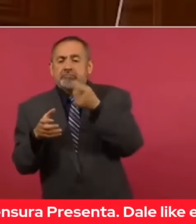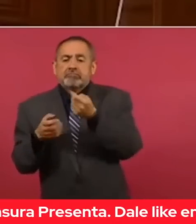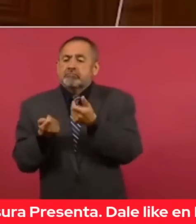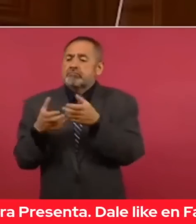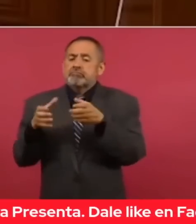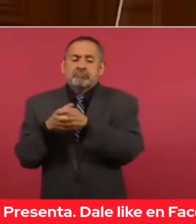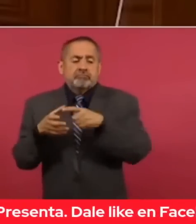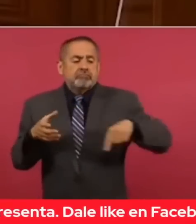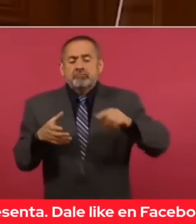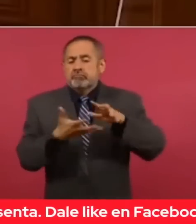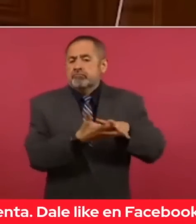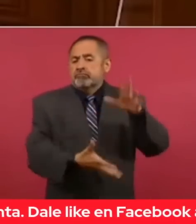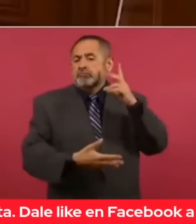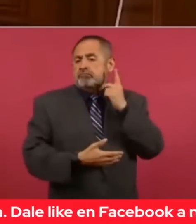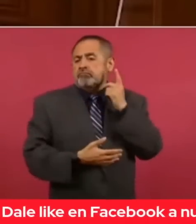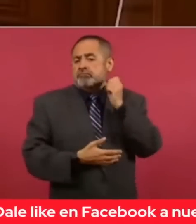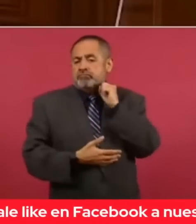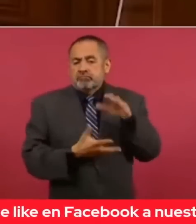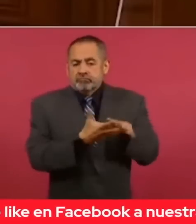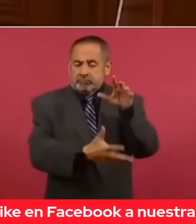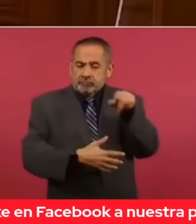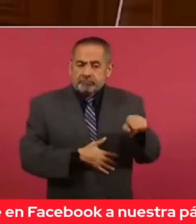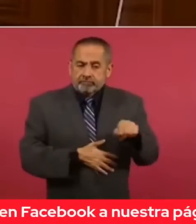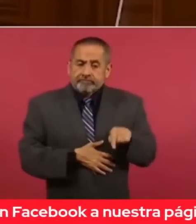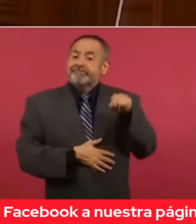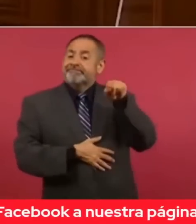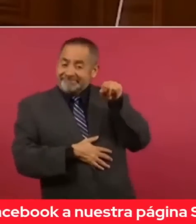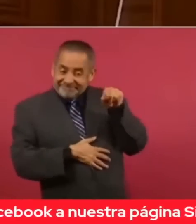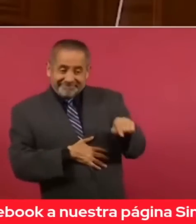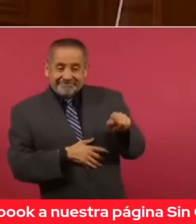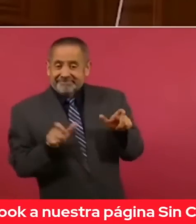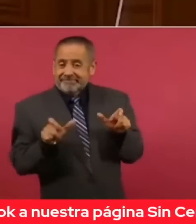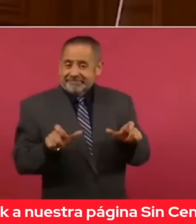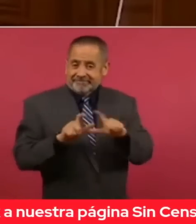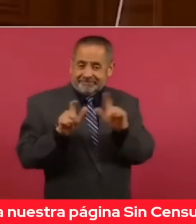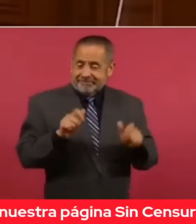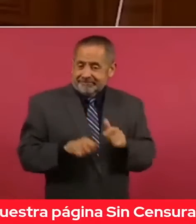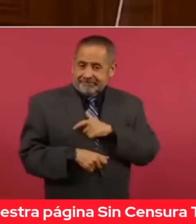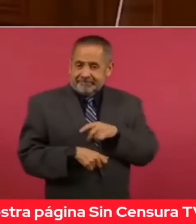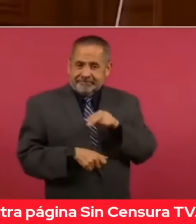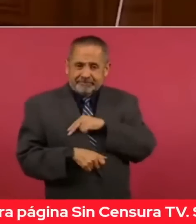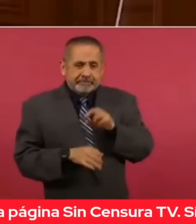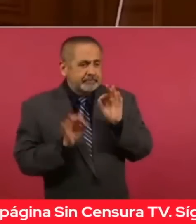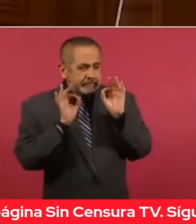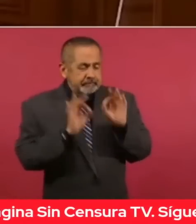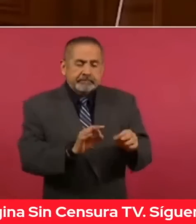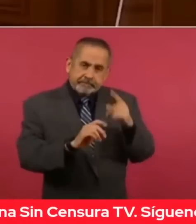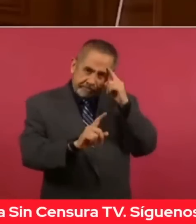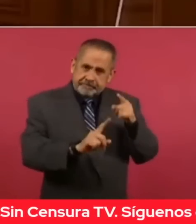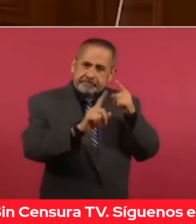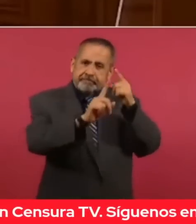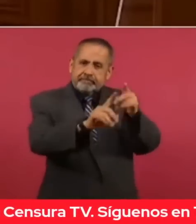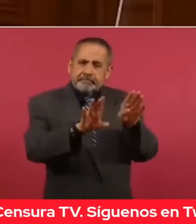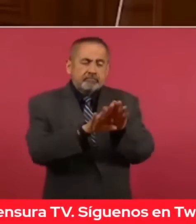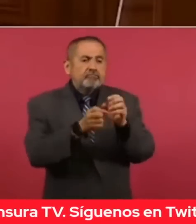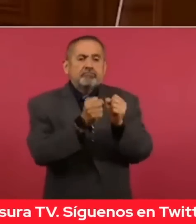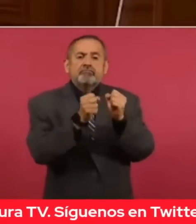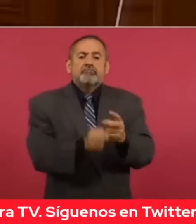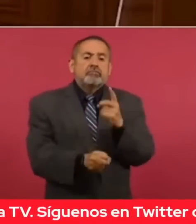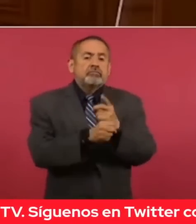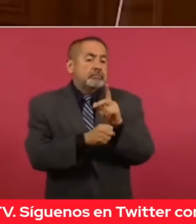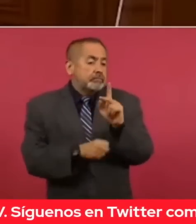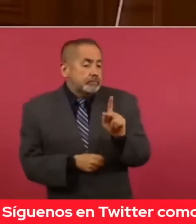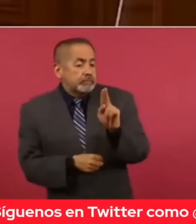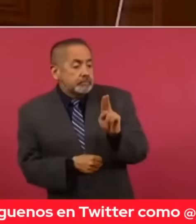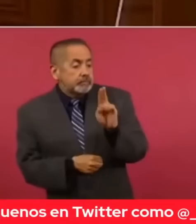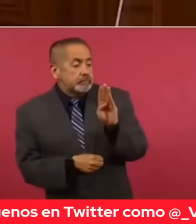que el origen de la Guardia Nacional se encuentra en realidad en el enorme desafío en materia de seguridad pública